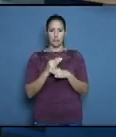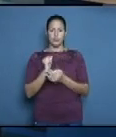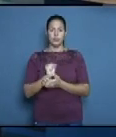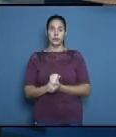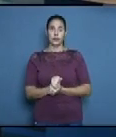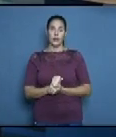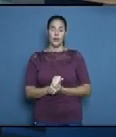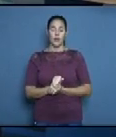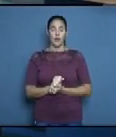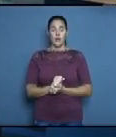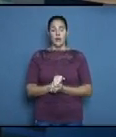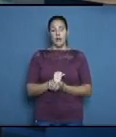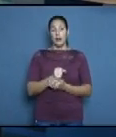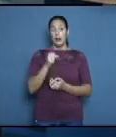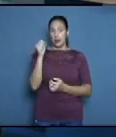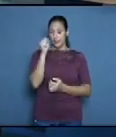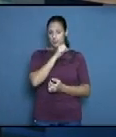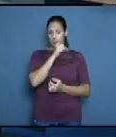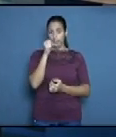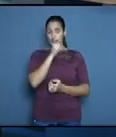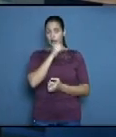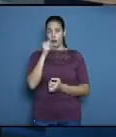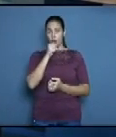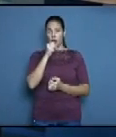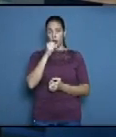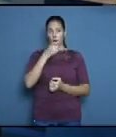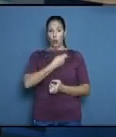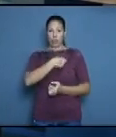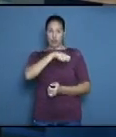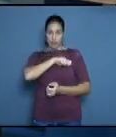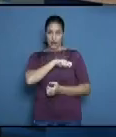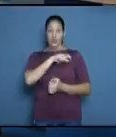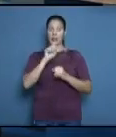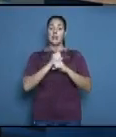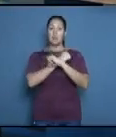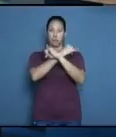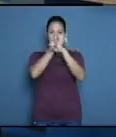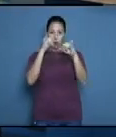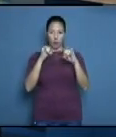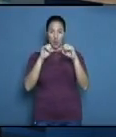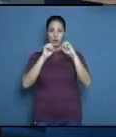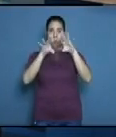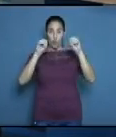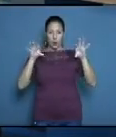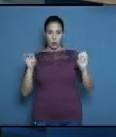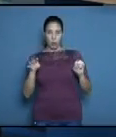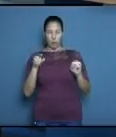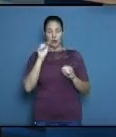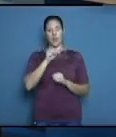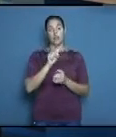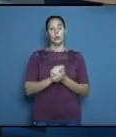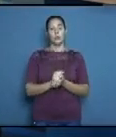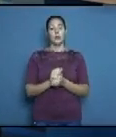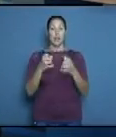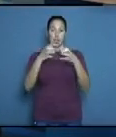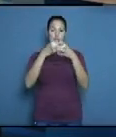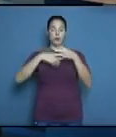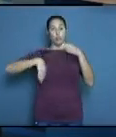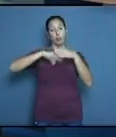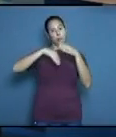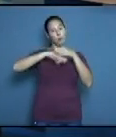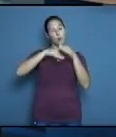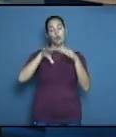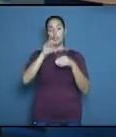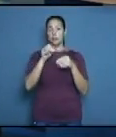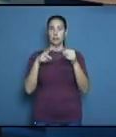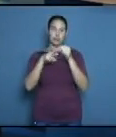reaccionar fue la prensa deportiva catalana Mundo Deportivo publicó lo tituló así el Barça anuncia su ruptura con